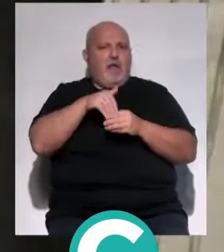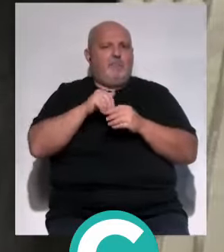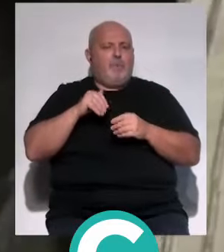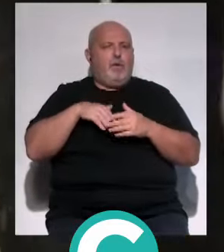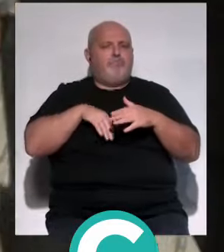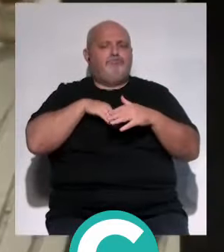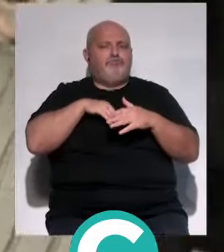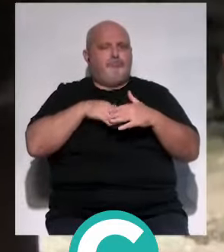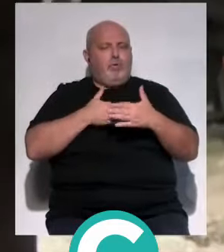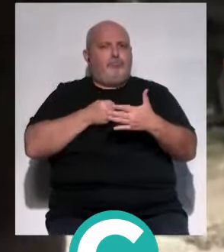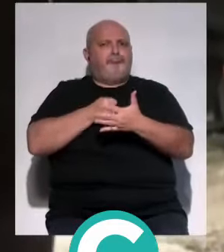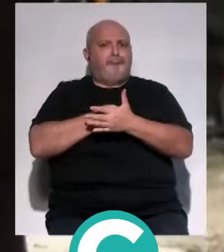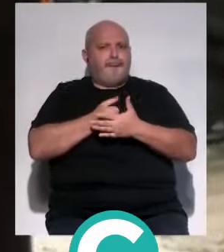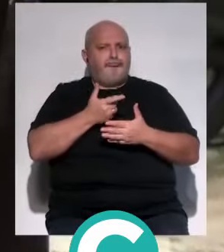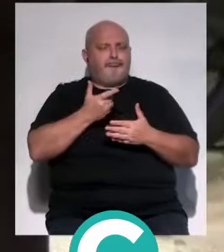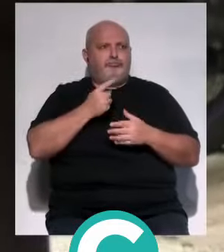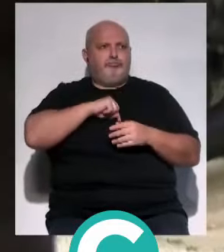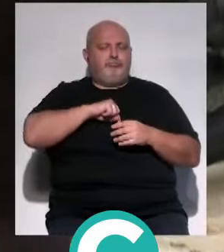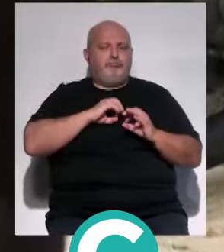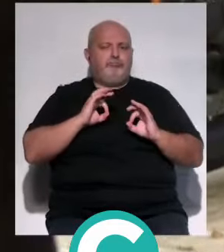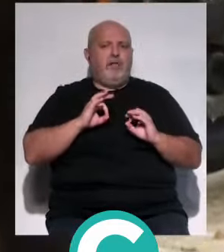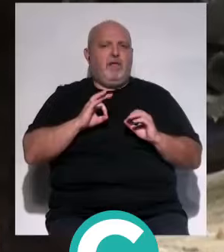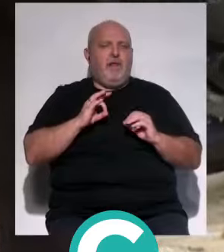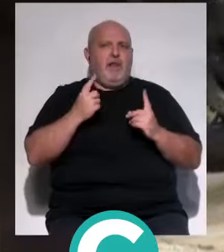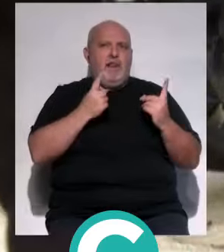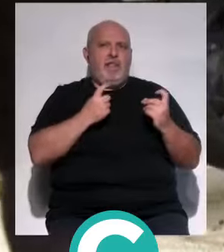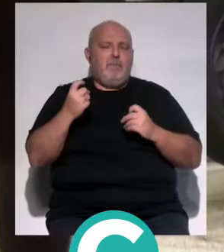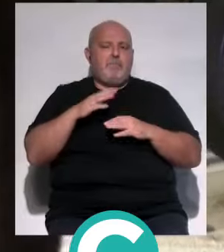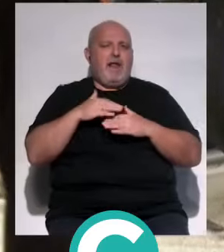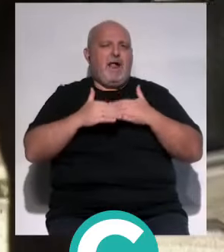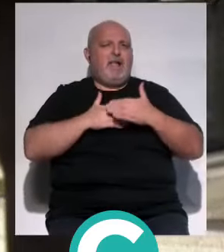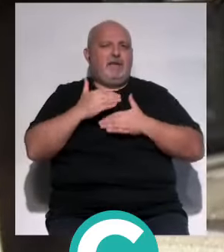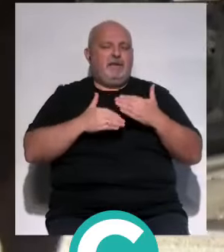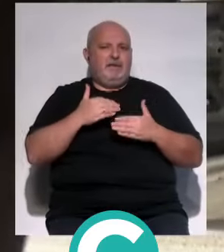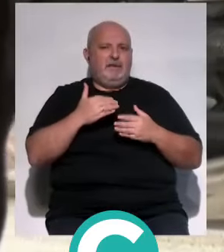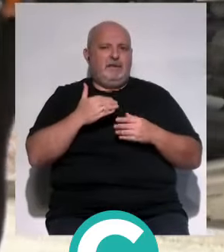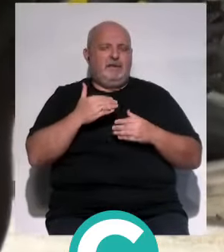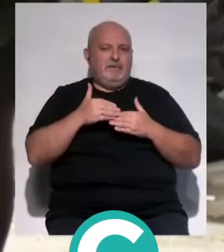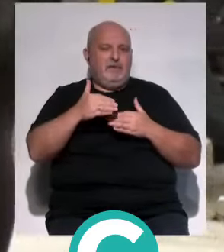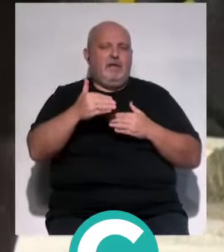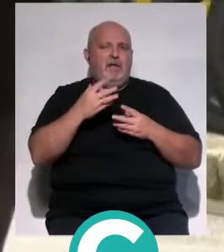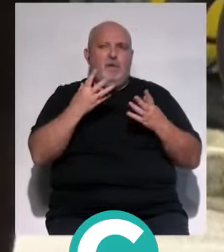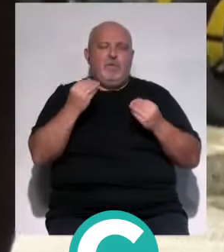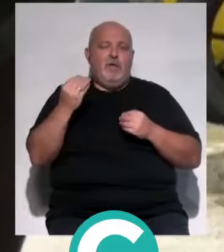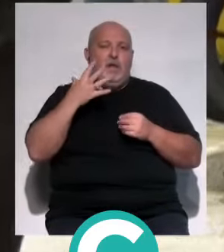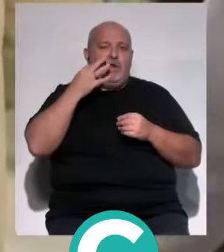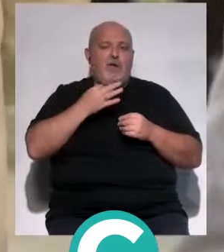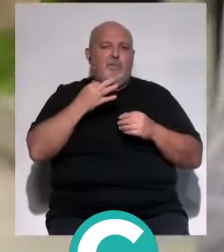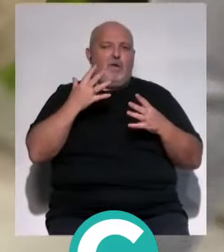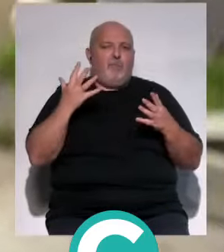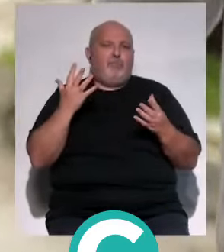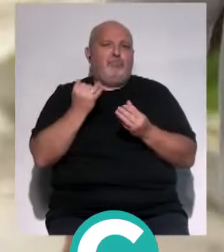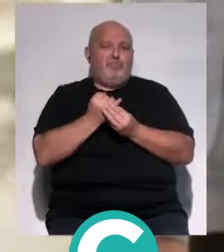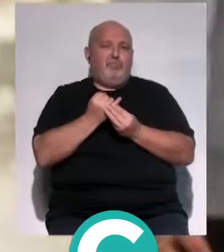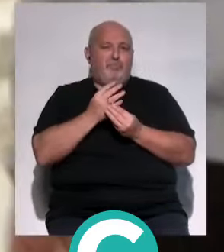cuerpo lo capte y diga, esta es la gasolina que yo necesito para afrontar todo lo que se viene encima. Tienen mucho riesgo de desnutrición,